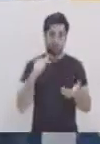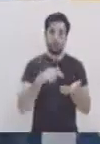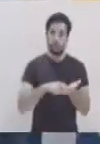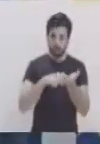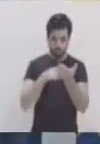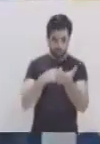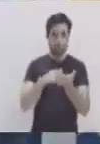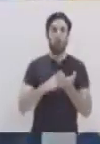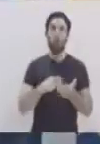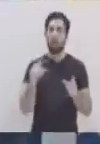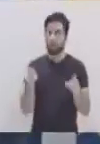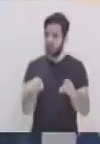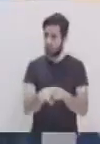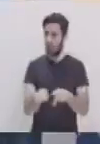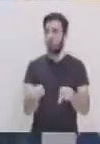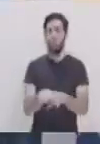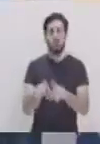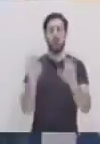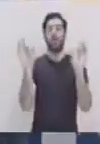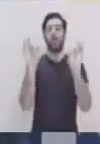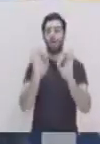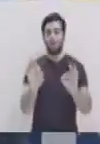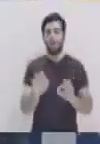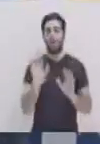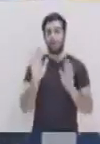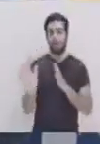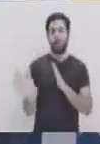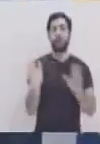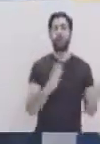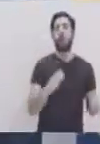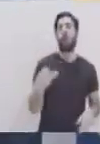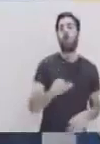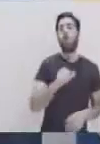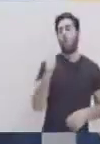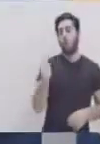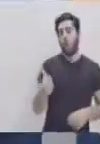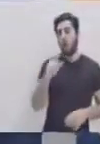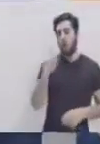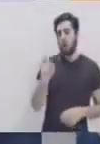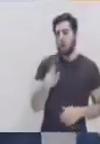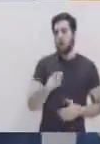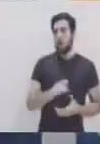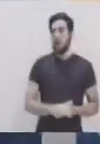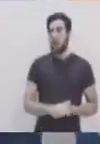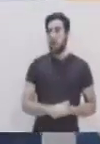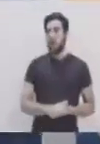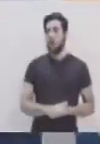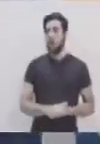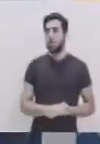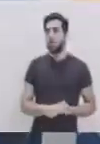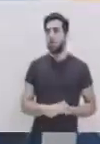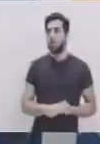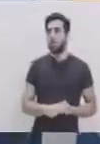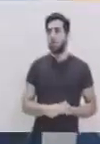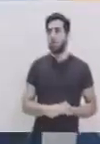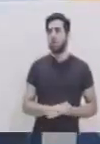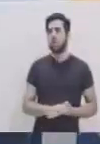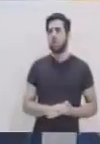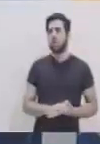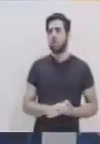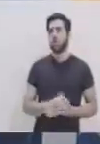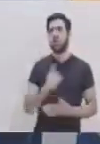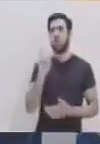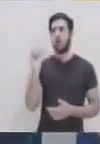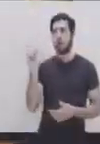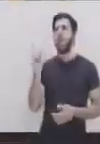Muy bien, usted forma parte de esto. Le voy a hacer una pregunta. A ver, cuéntenme. ¿A usted le gustan los cómics? Sí. A ver,